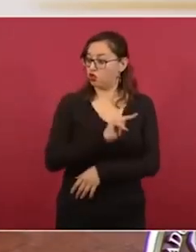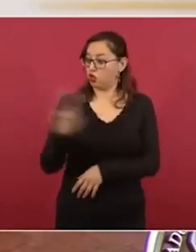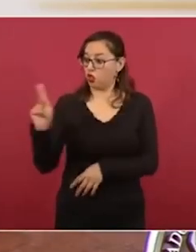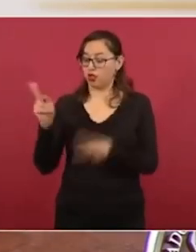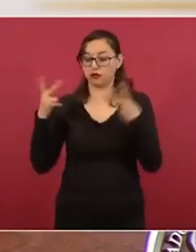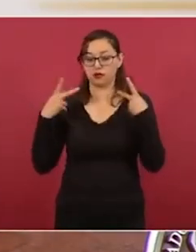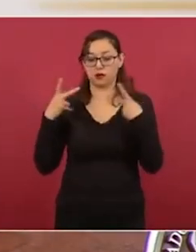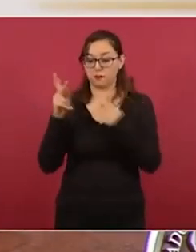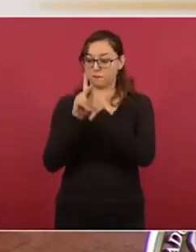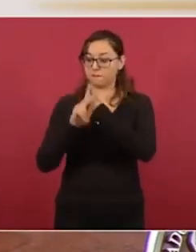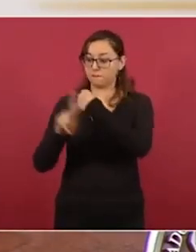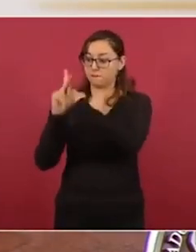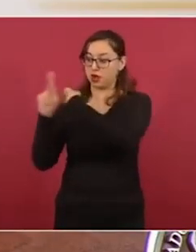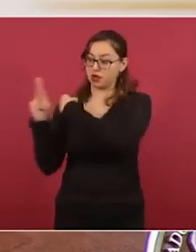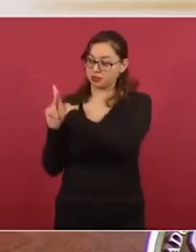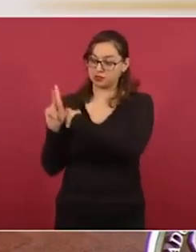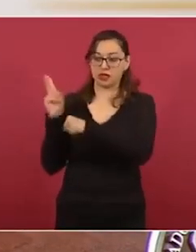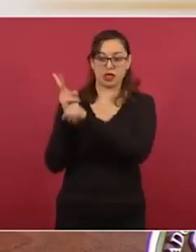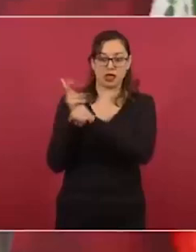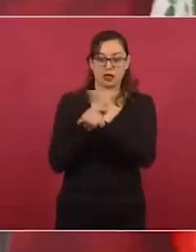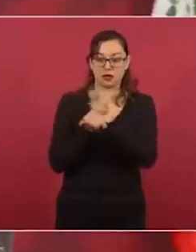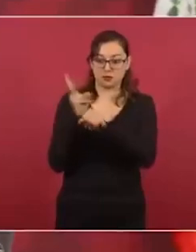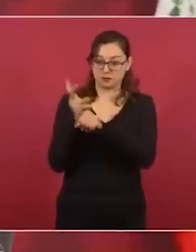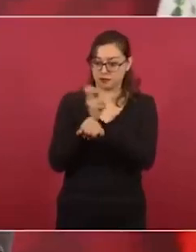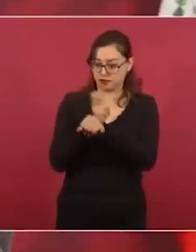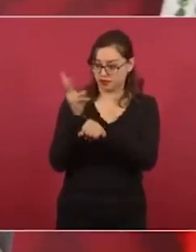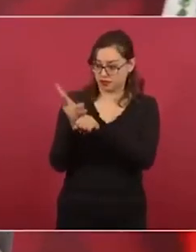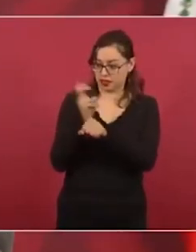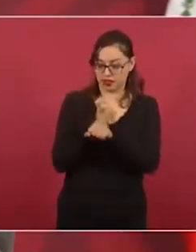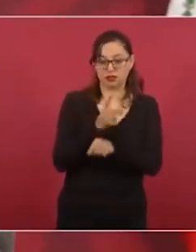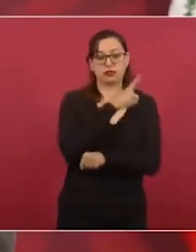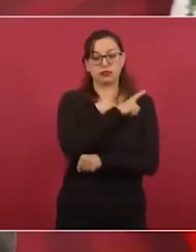del gobierno de México, pero no iría yo.